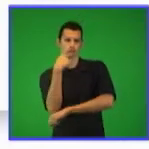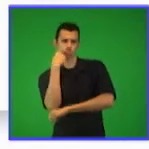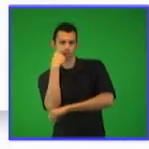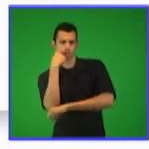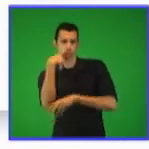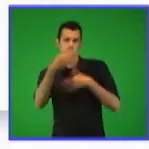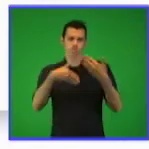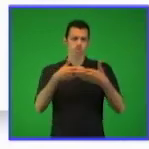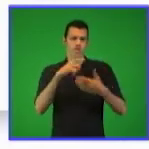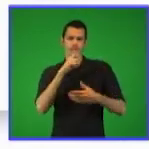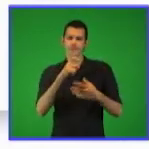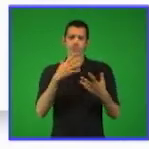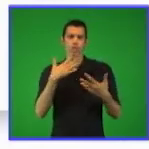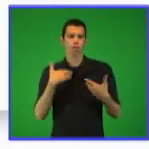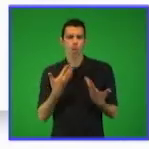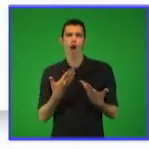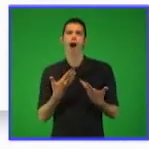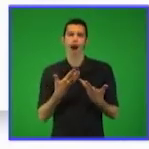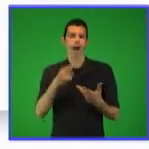escuela primaria.